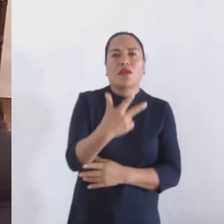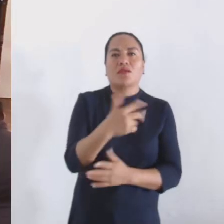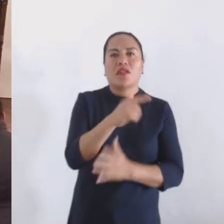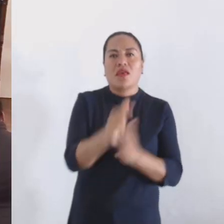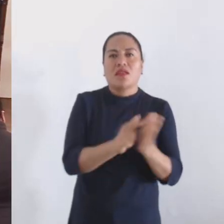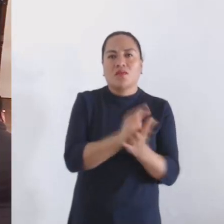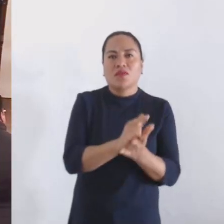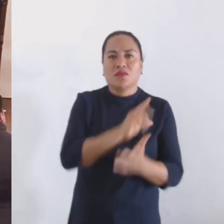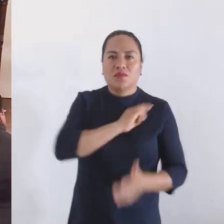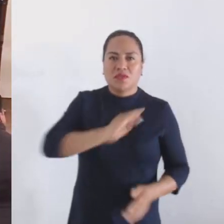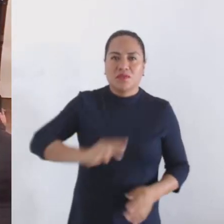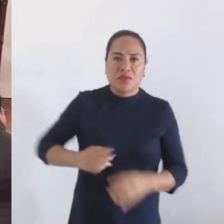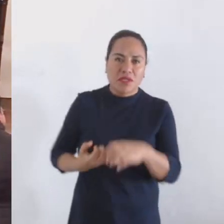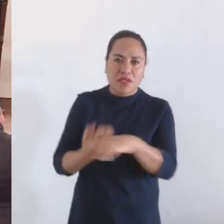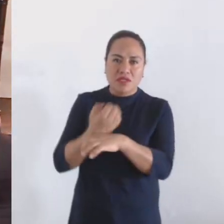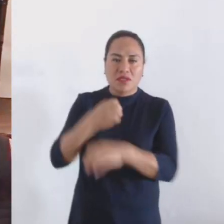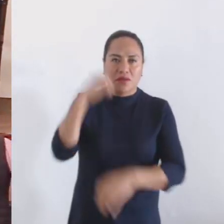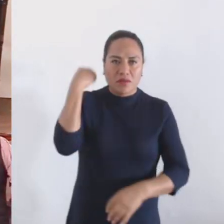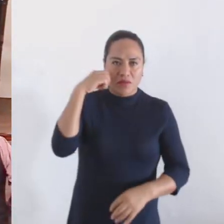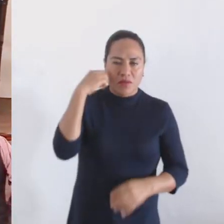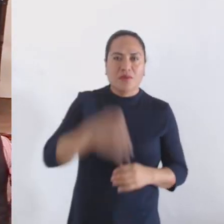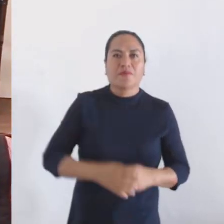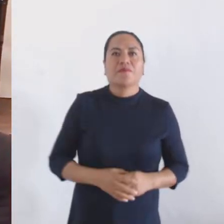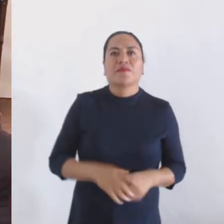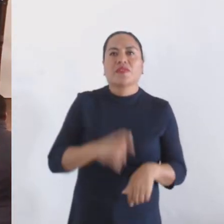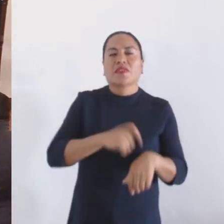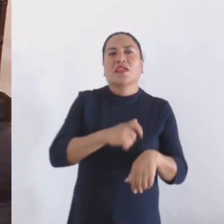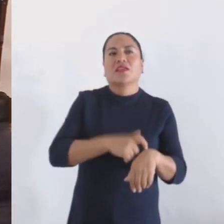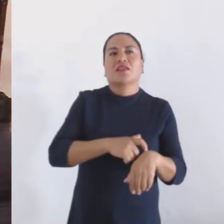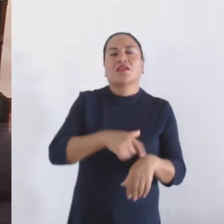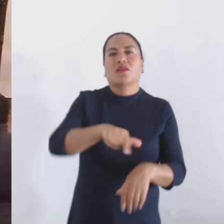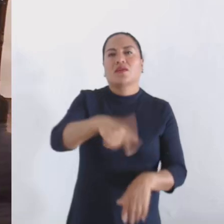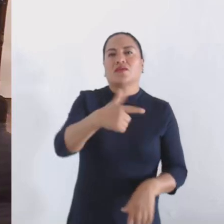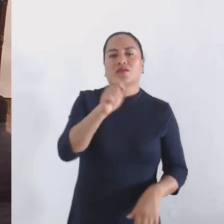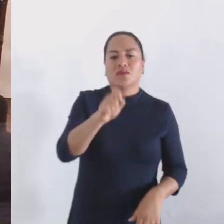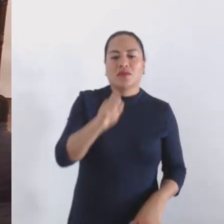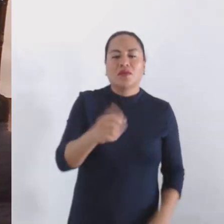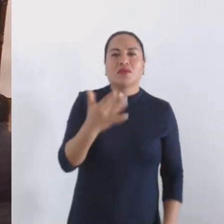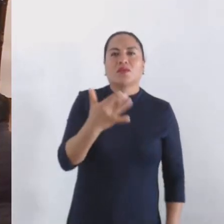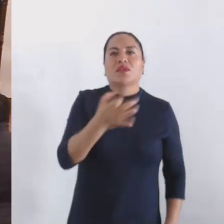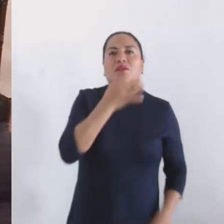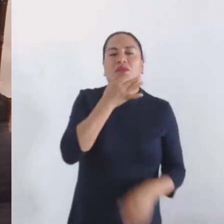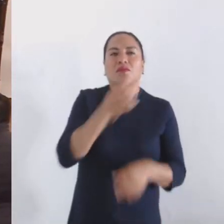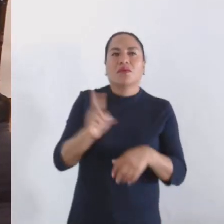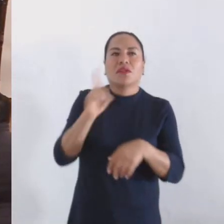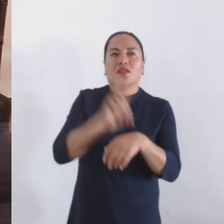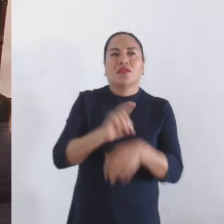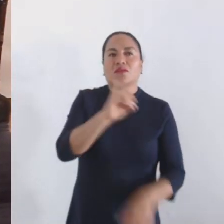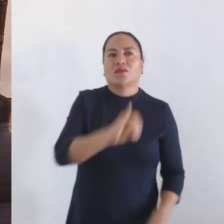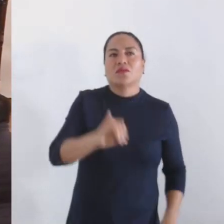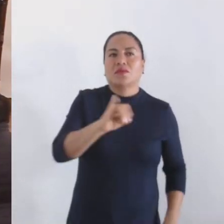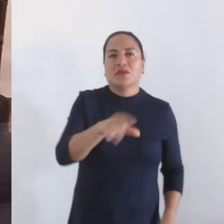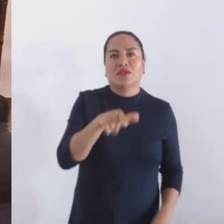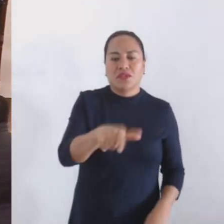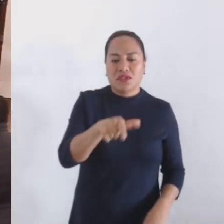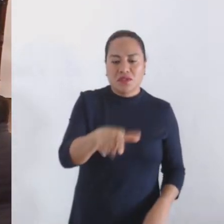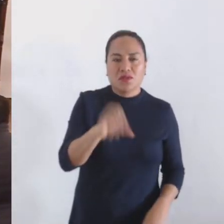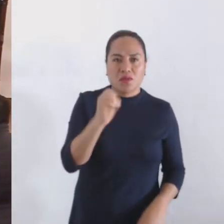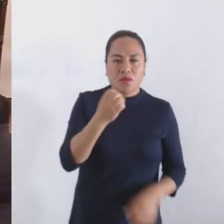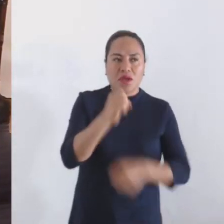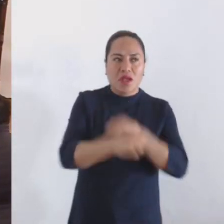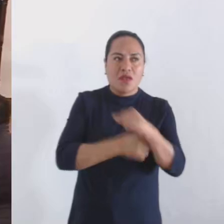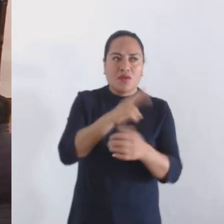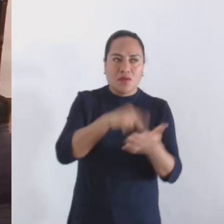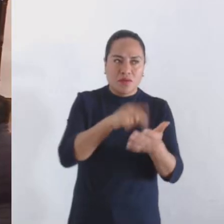de la Ley Orgánica Municipal del Estado de Oaxaca, diciendo las 12 horas con 50 minutos del día jueves 17 de octubre del año